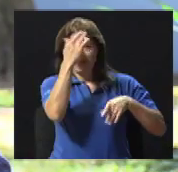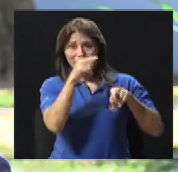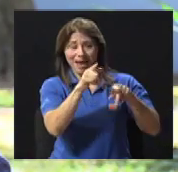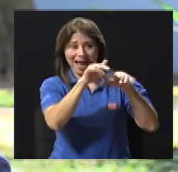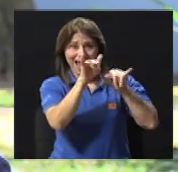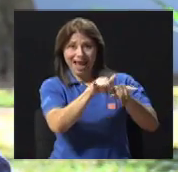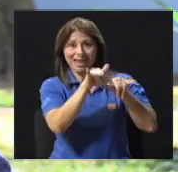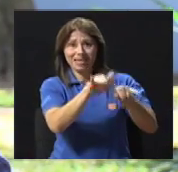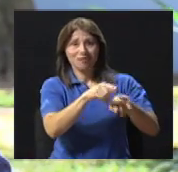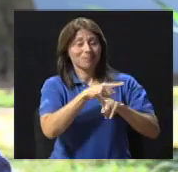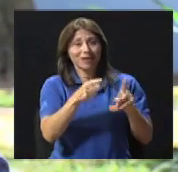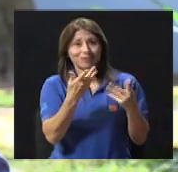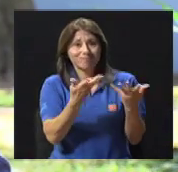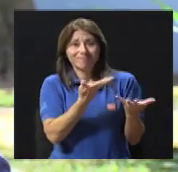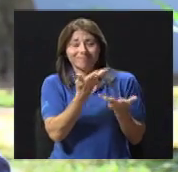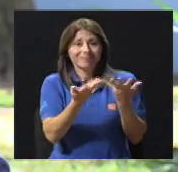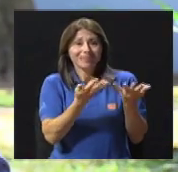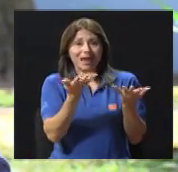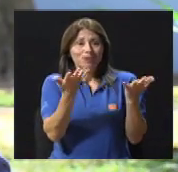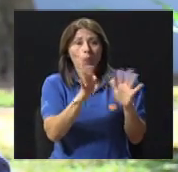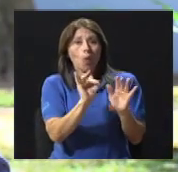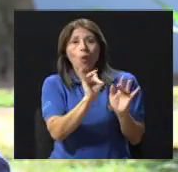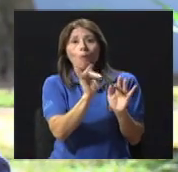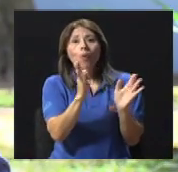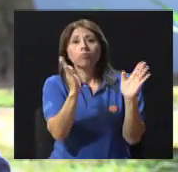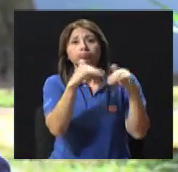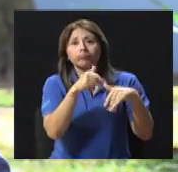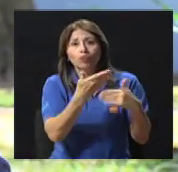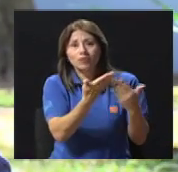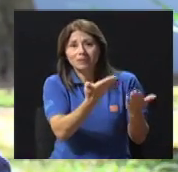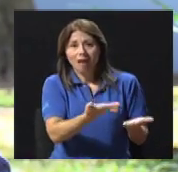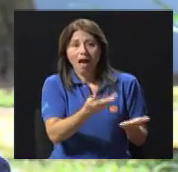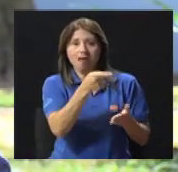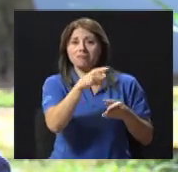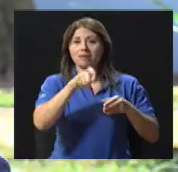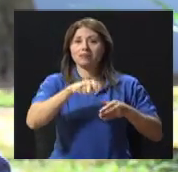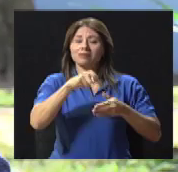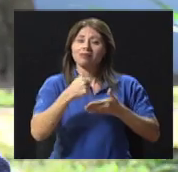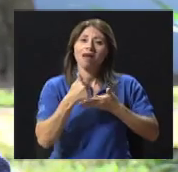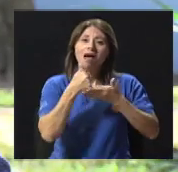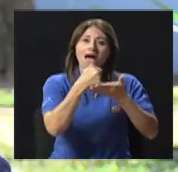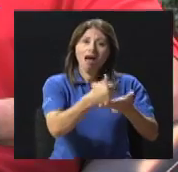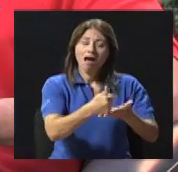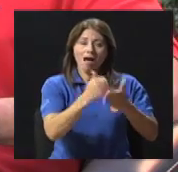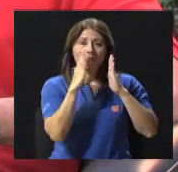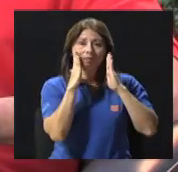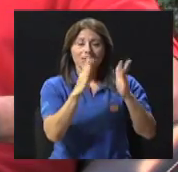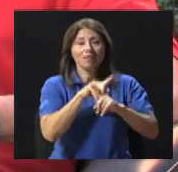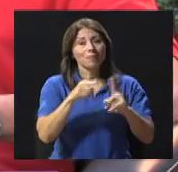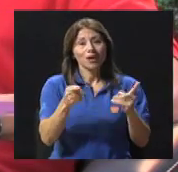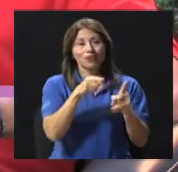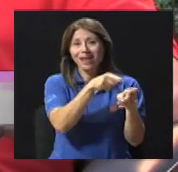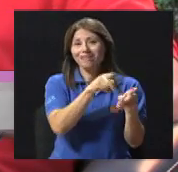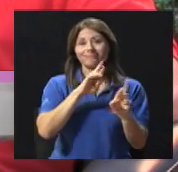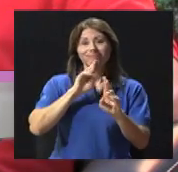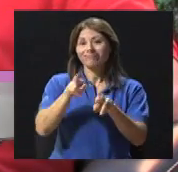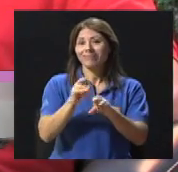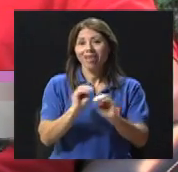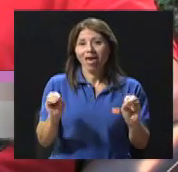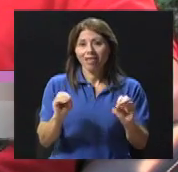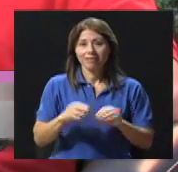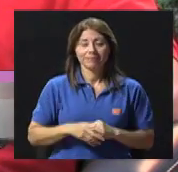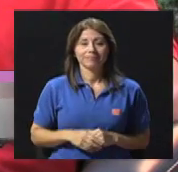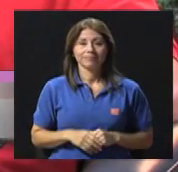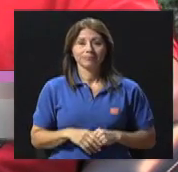ella no se cuenta, más bien la persona demanda que la atiendan, pero no hay una respuesta. Y bueno, desde los